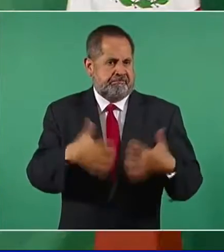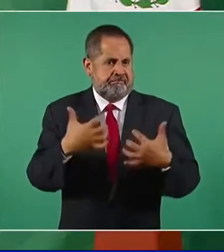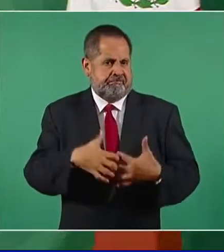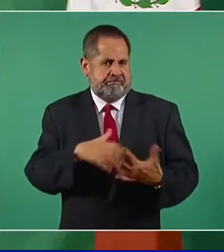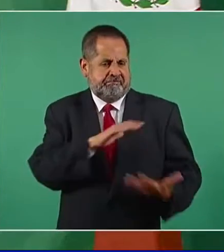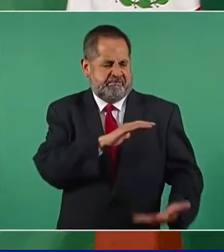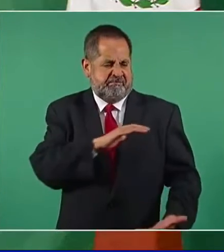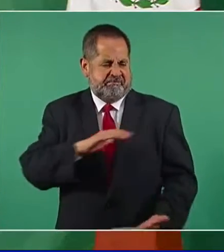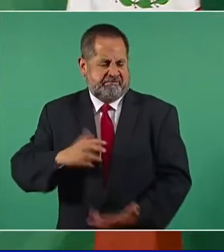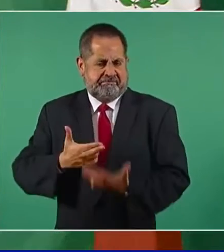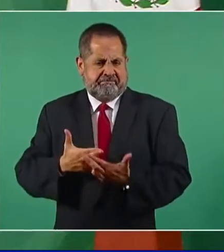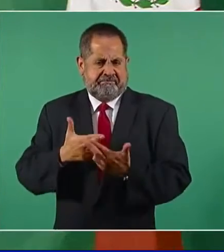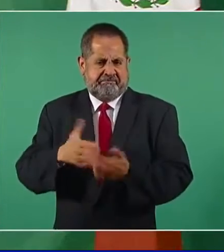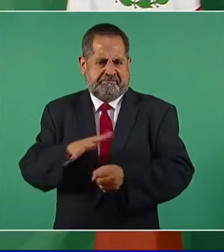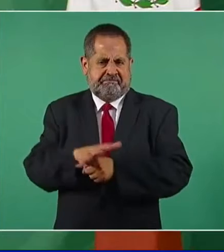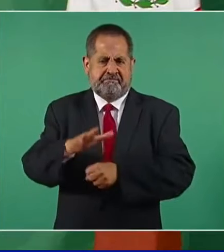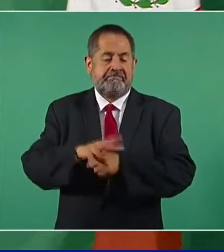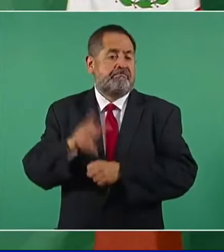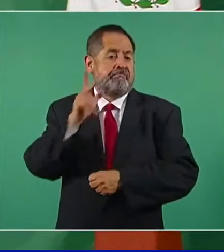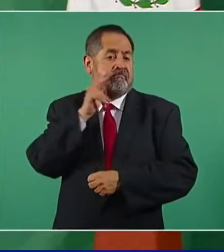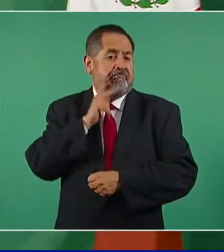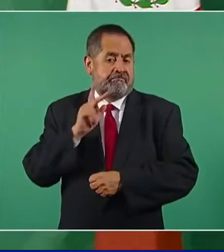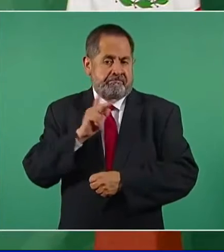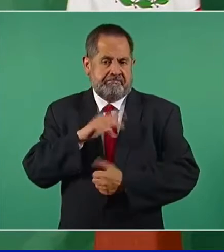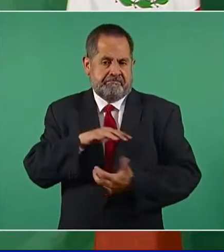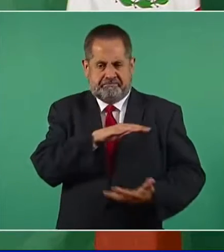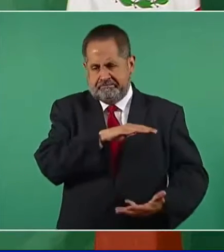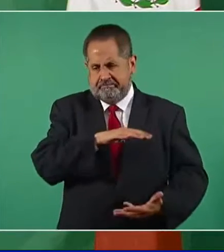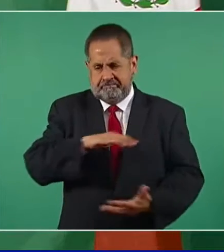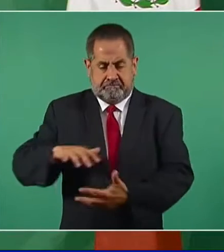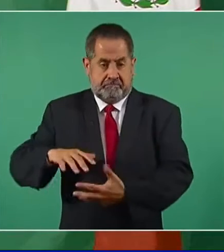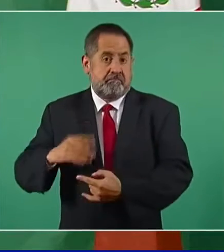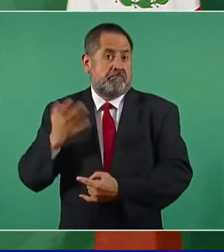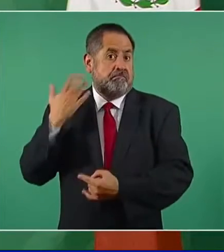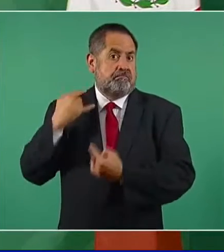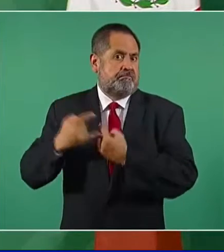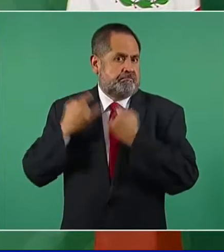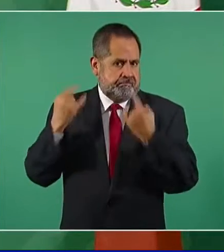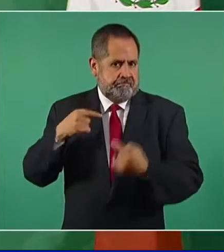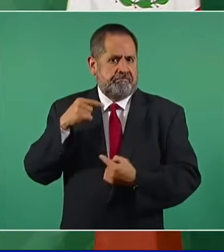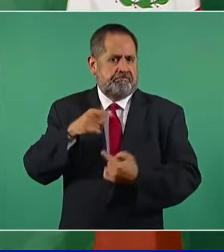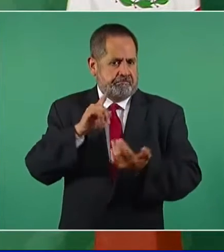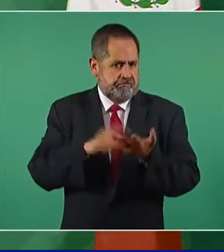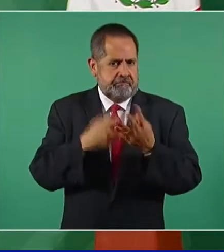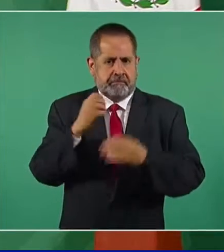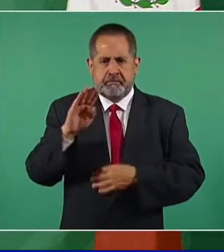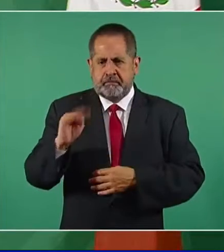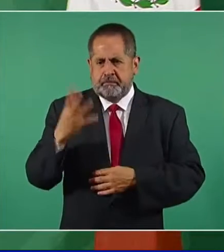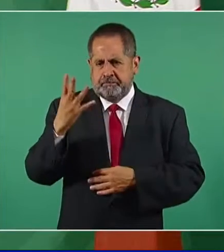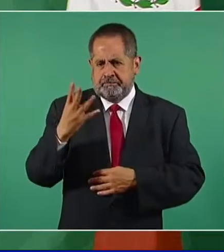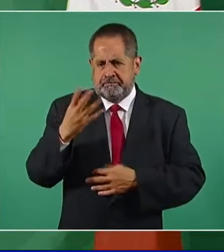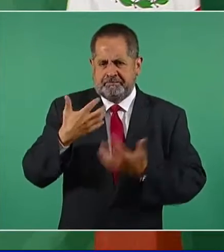en la historia del petróleo.